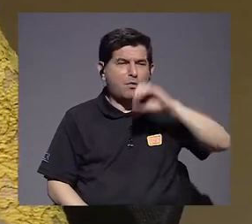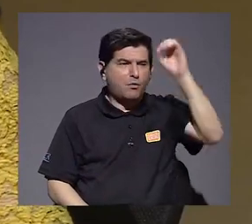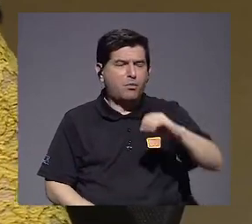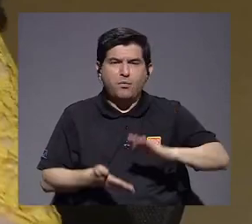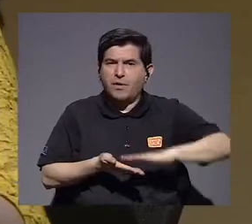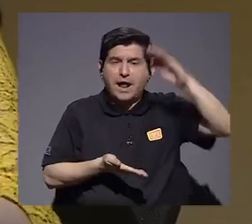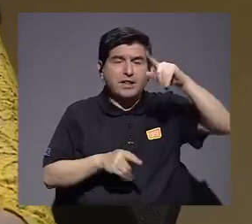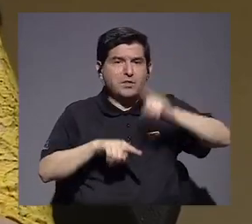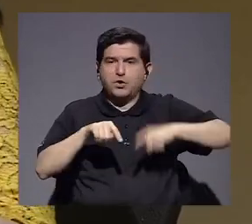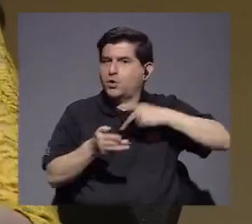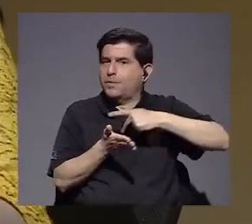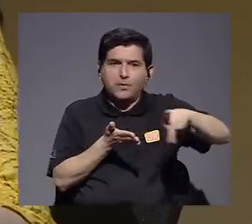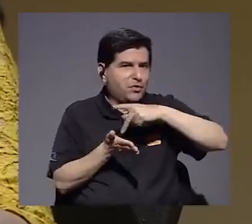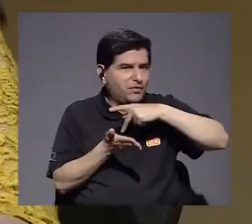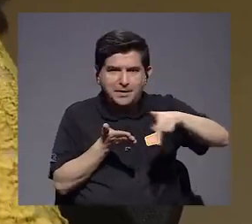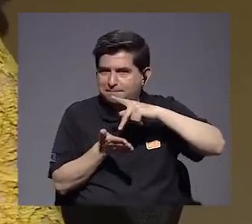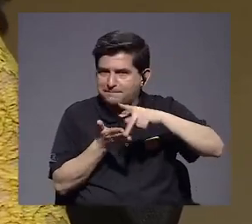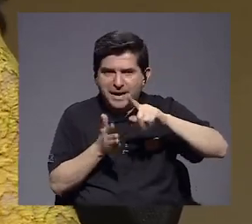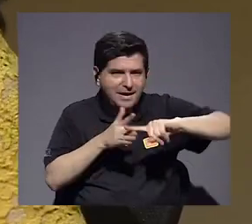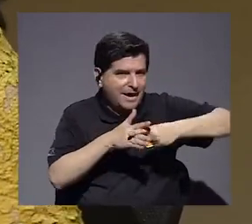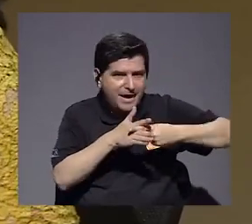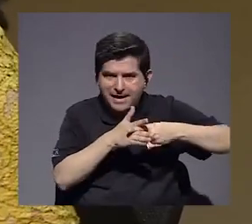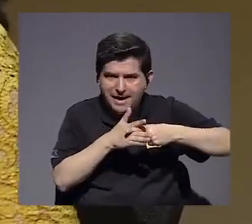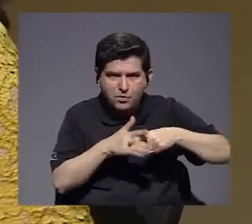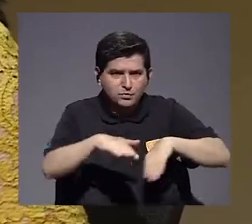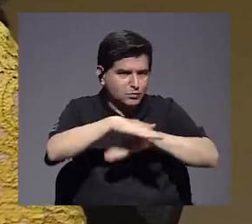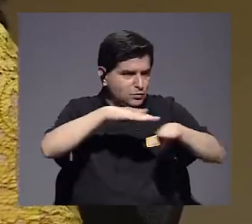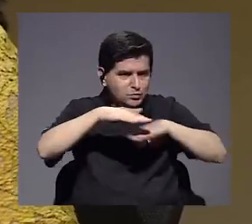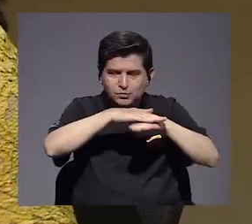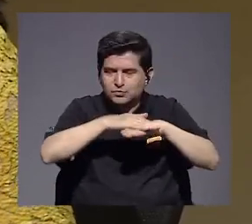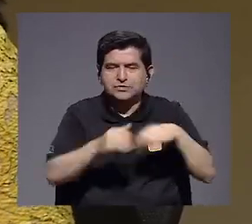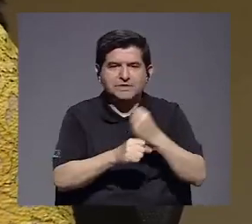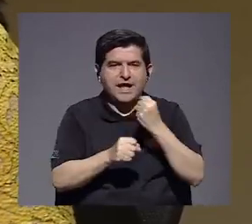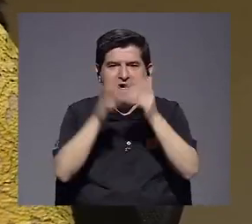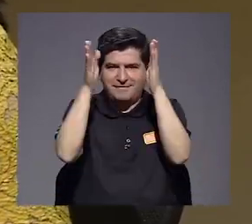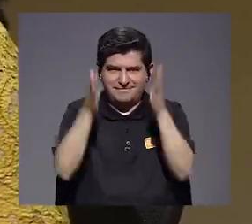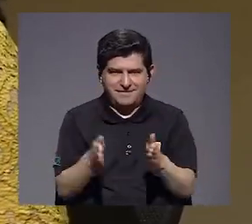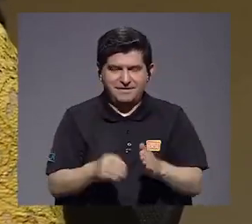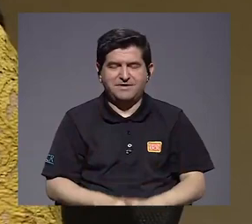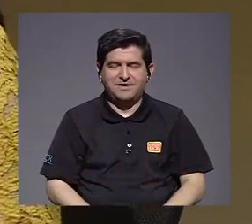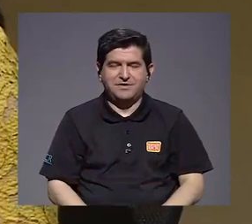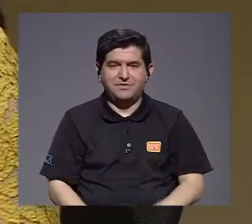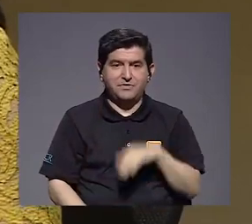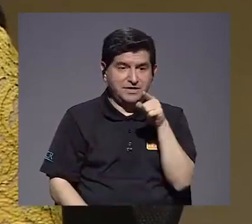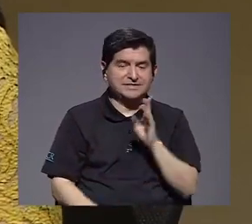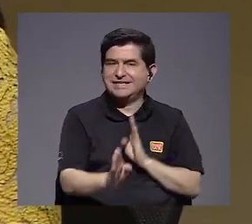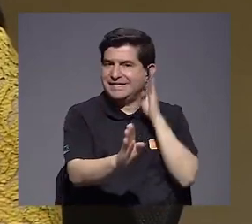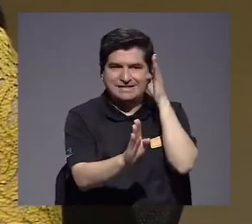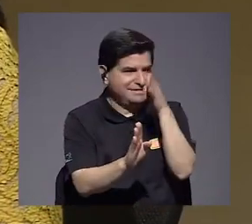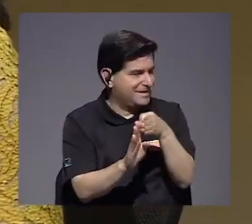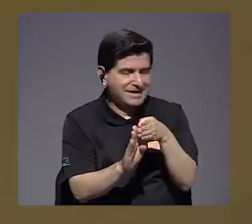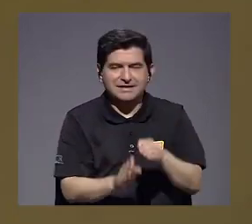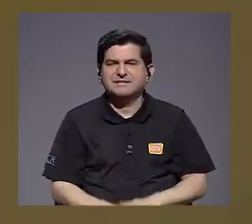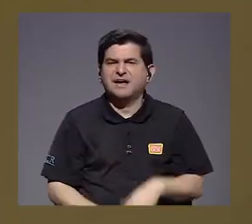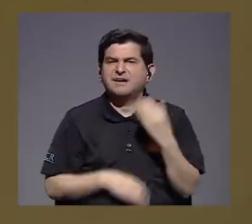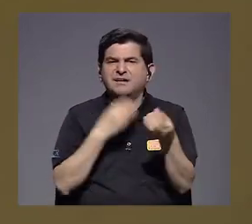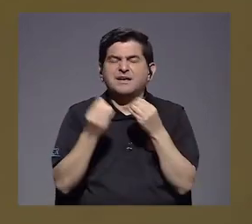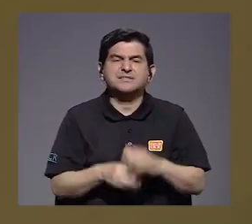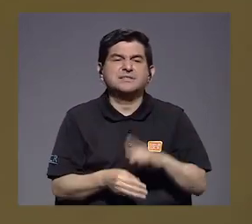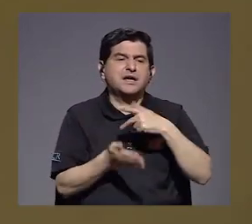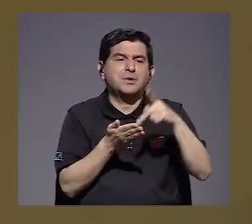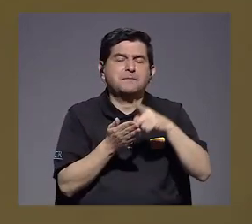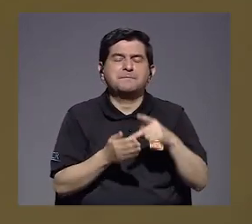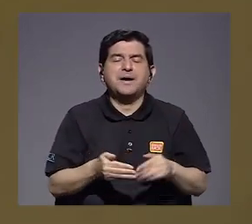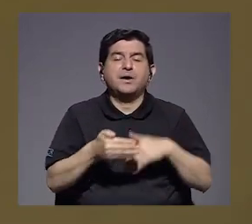alta y no se podía hacer el pago del ajuste a la base del salario de los trabajadores y las trabajadoras directamente. Entonces, lo que hizo fue